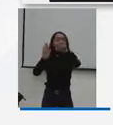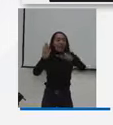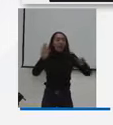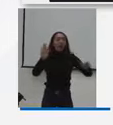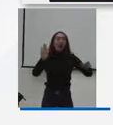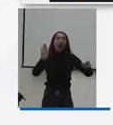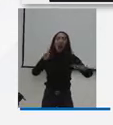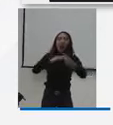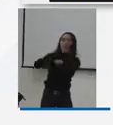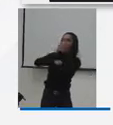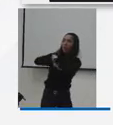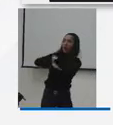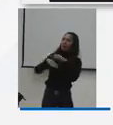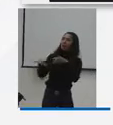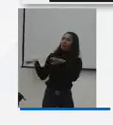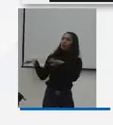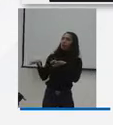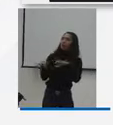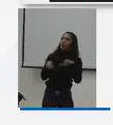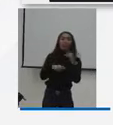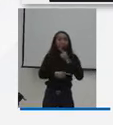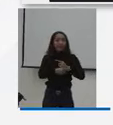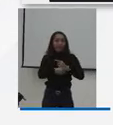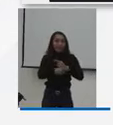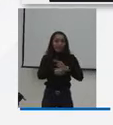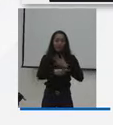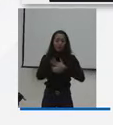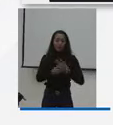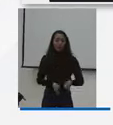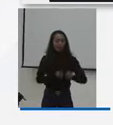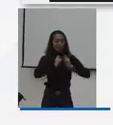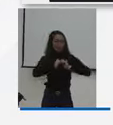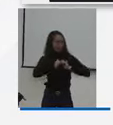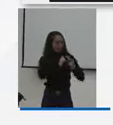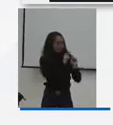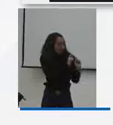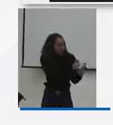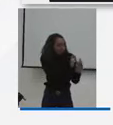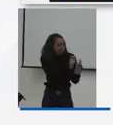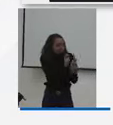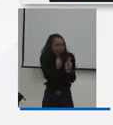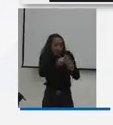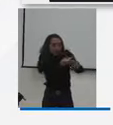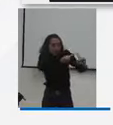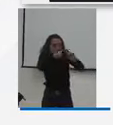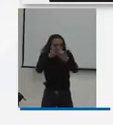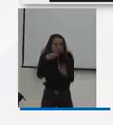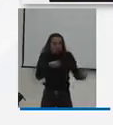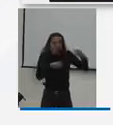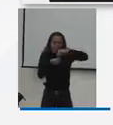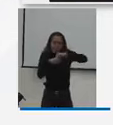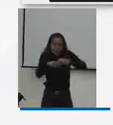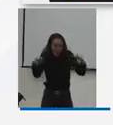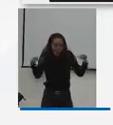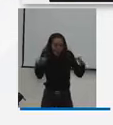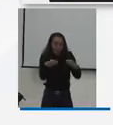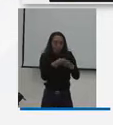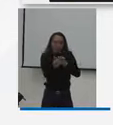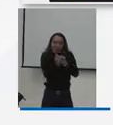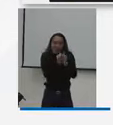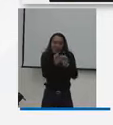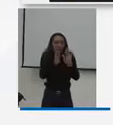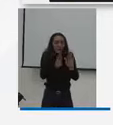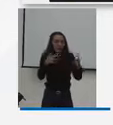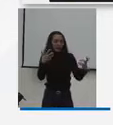quienes estamos llamados con nuestra actividad en cumplimiento de nuestras funciones y facultades estatutarias y legales,